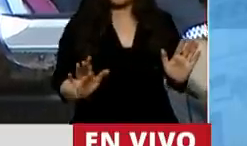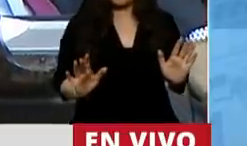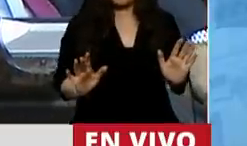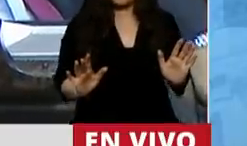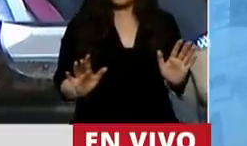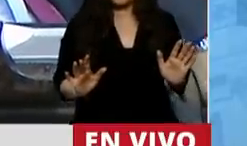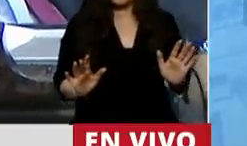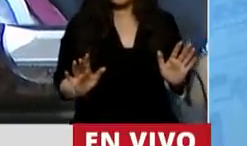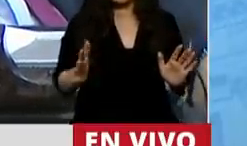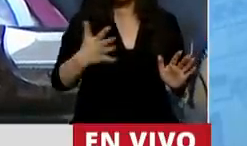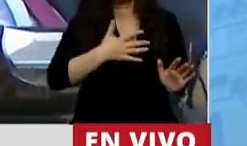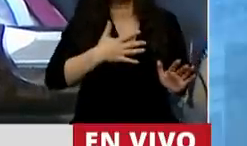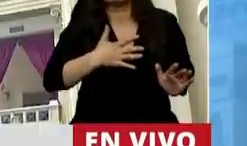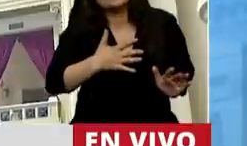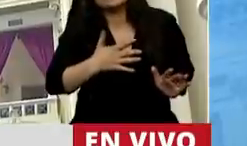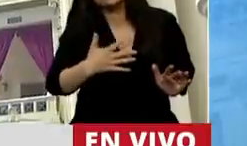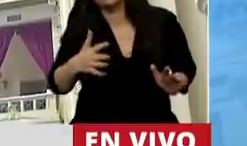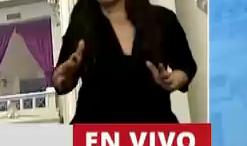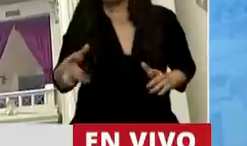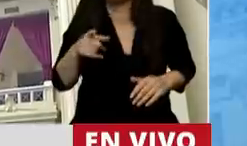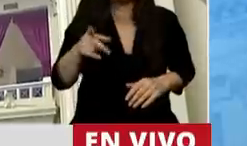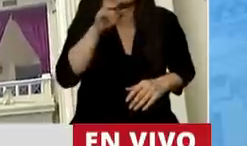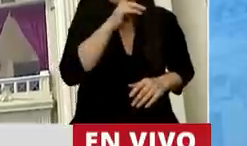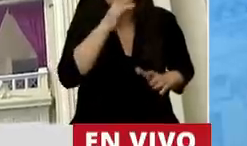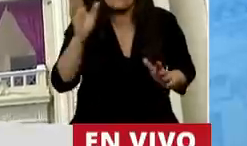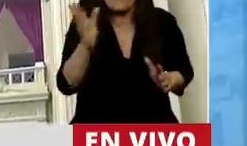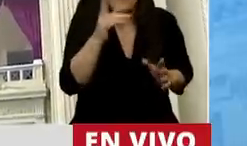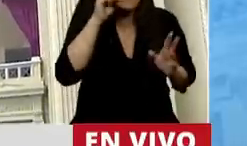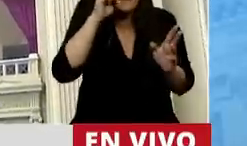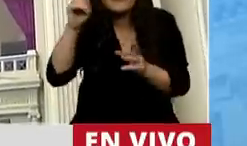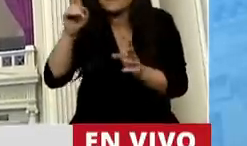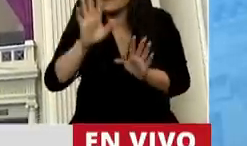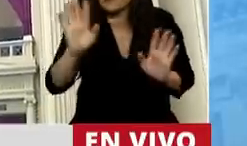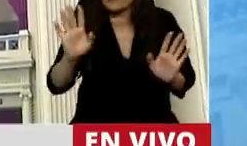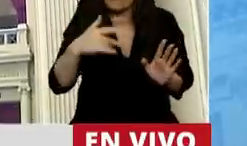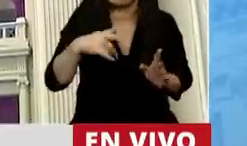He sido siempre absolutamente respetuoso de las mujeres y no voy a cambiar.